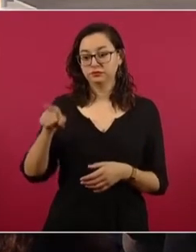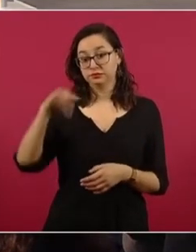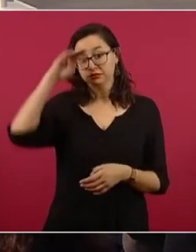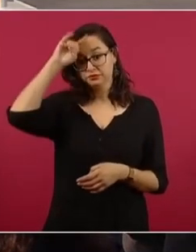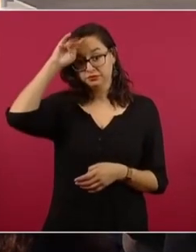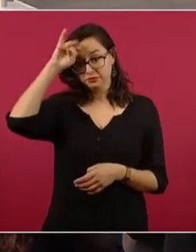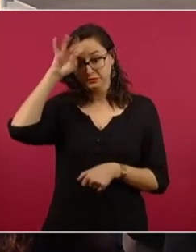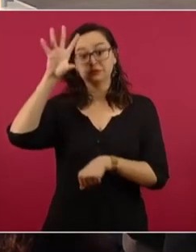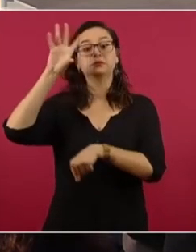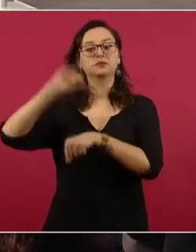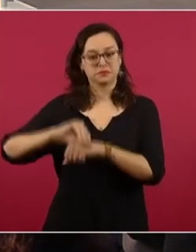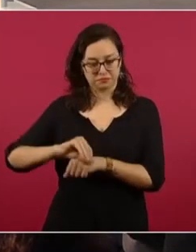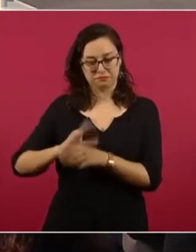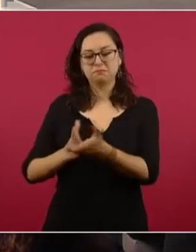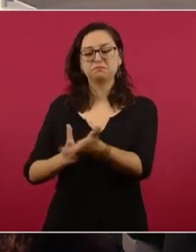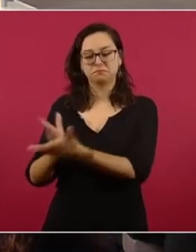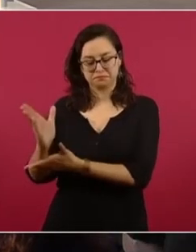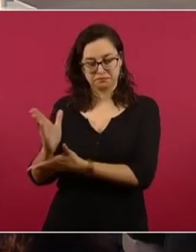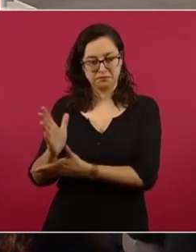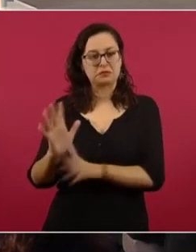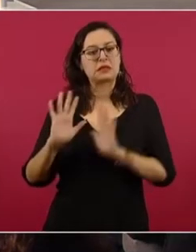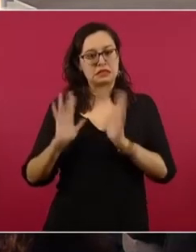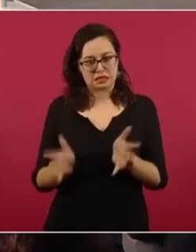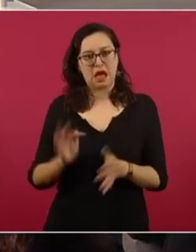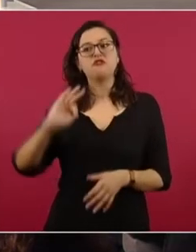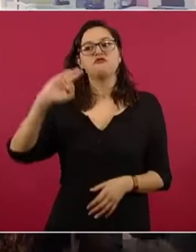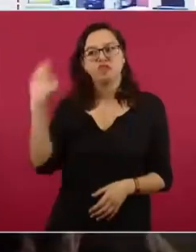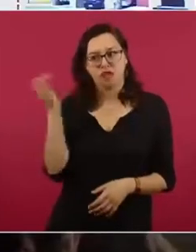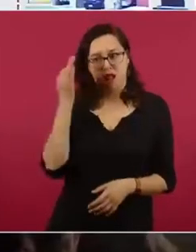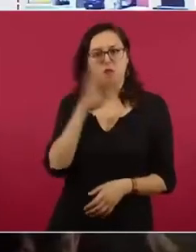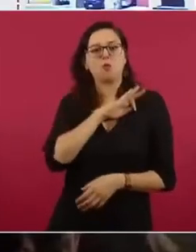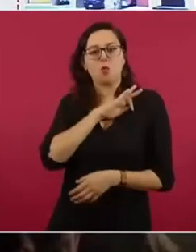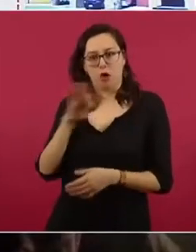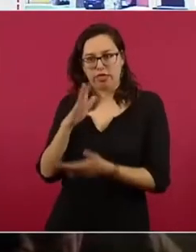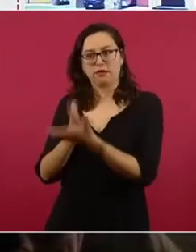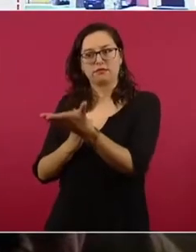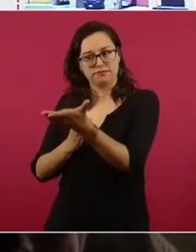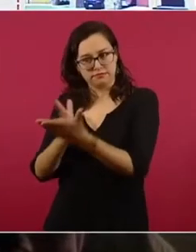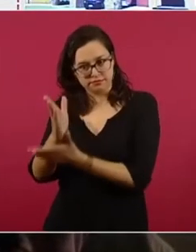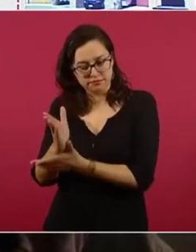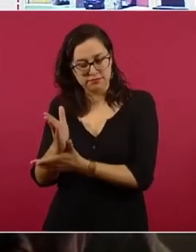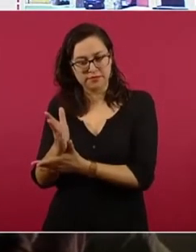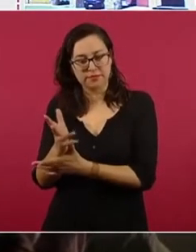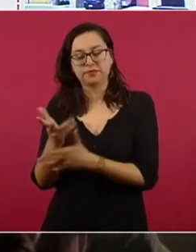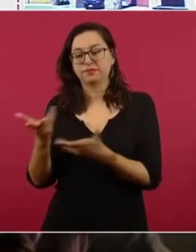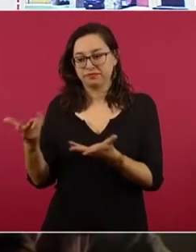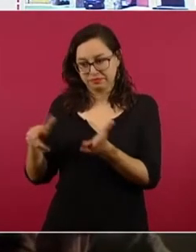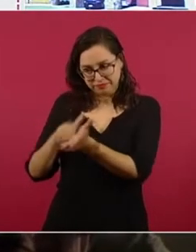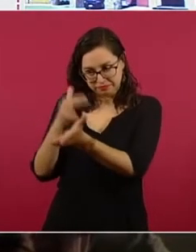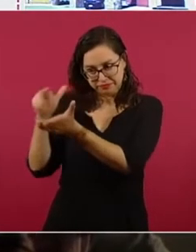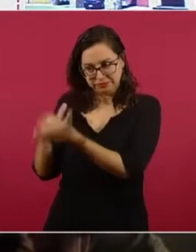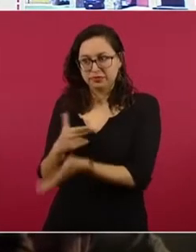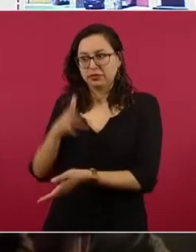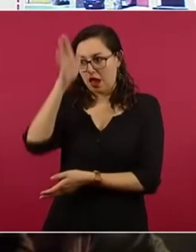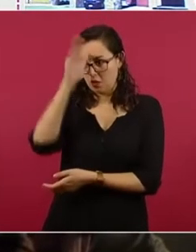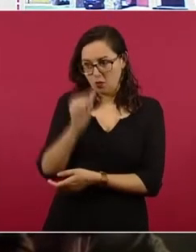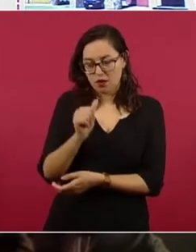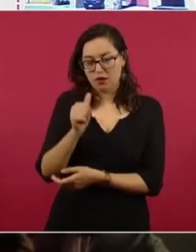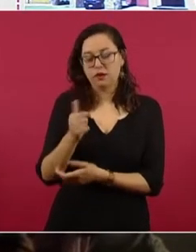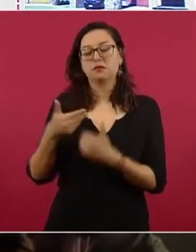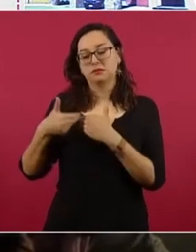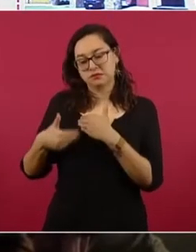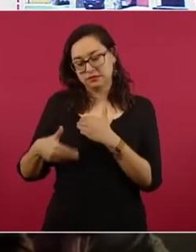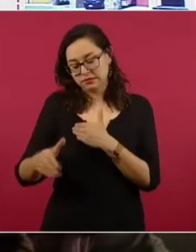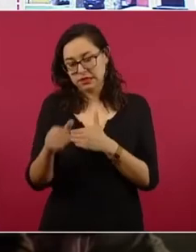carácter legal para poder intervenir y, como lo comentábamos, será el tema del peritaje y los